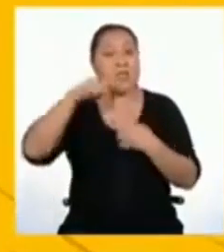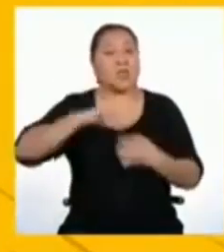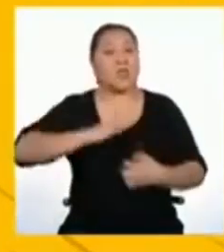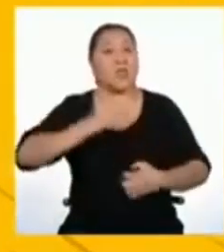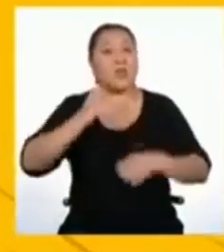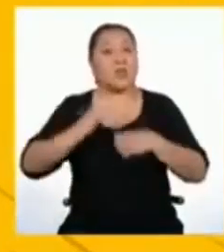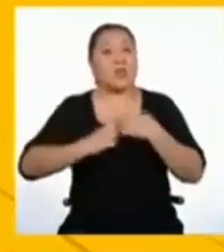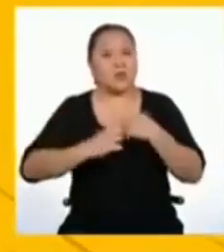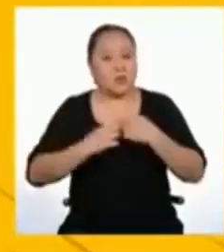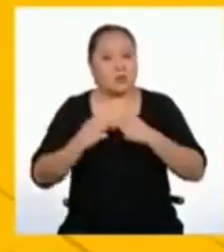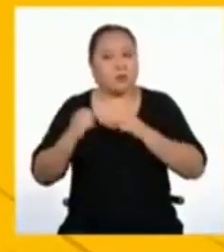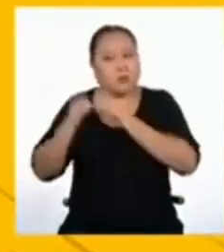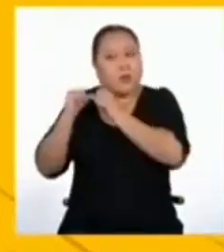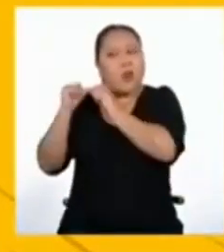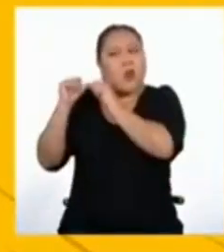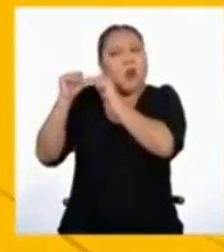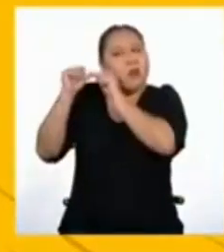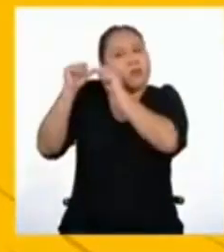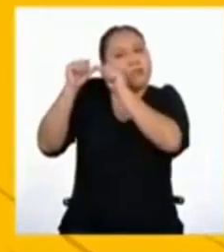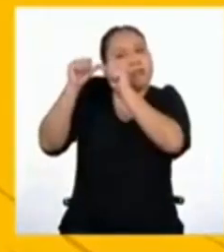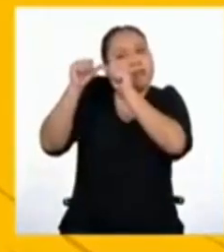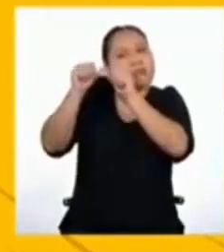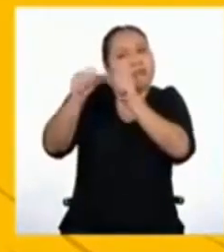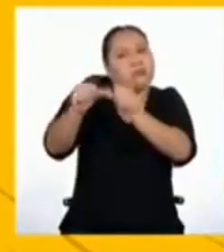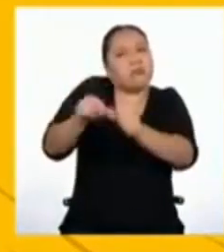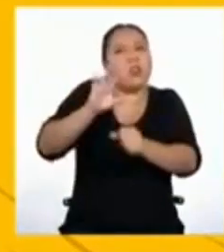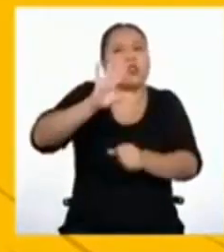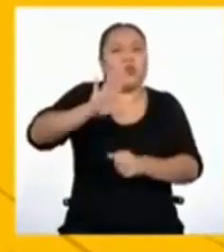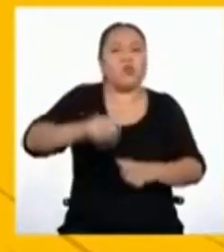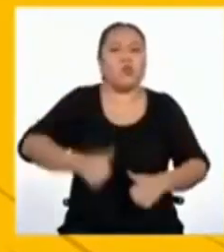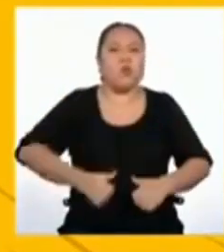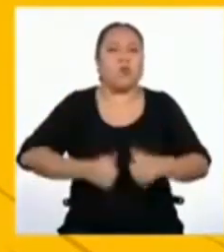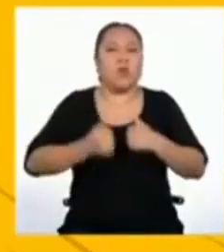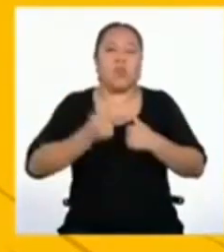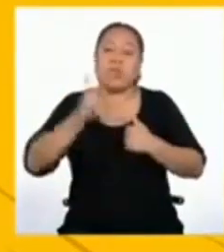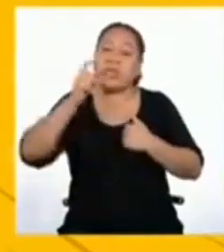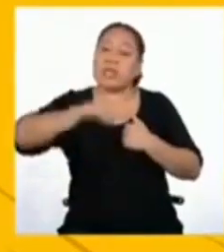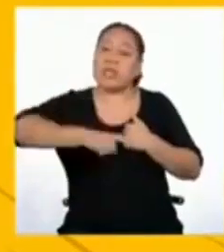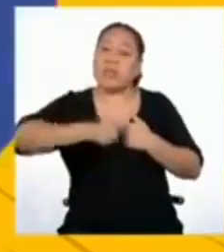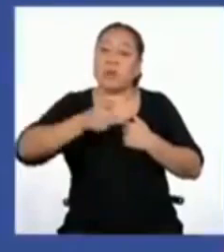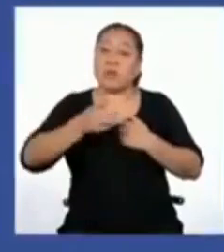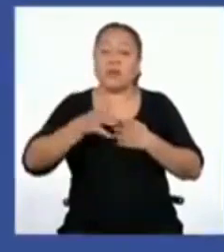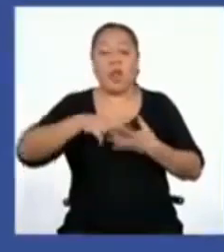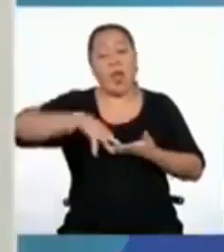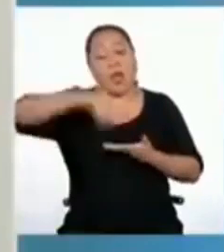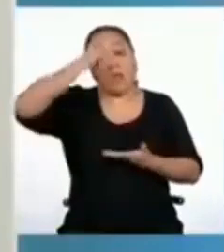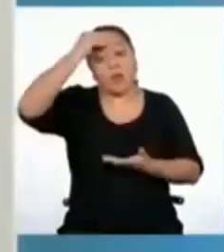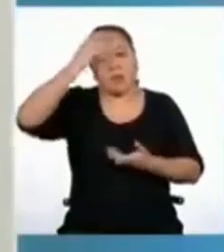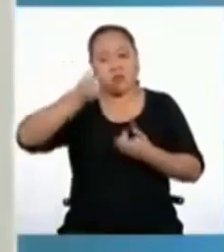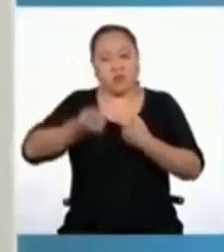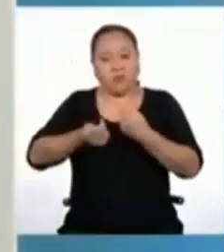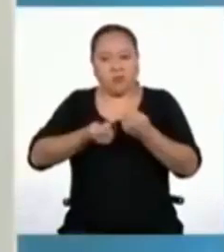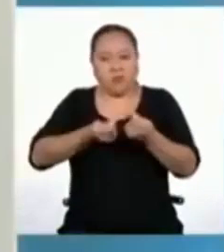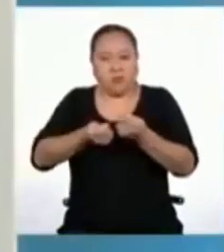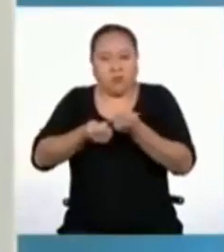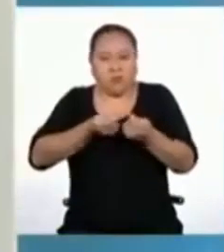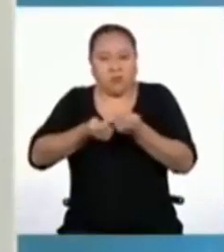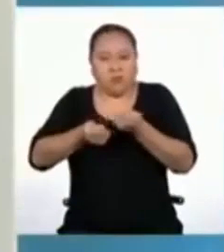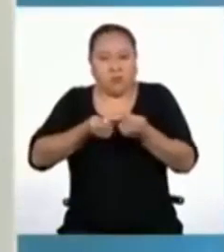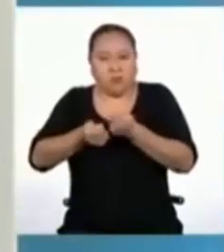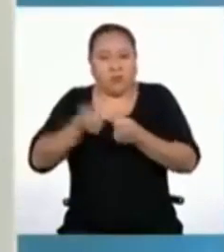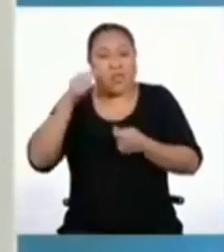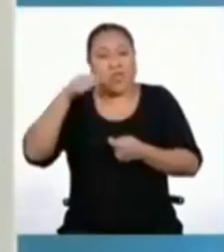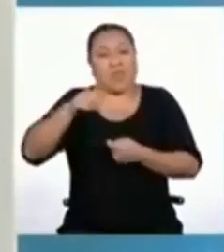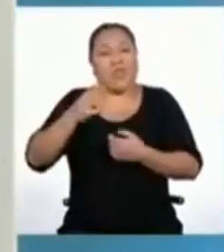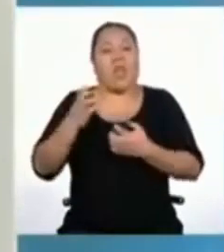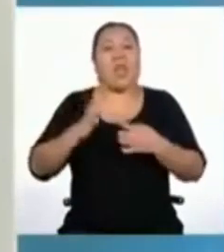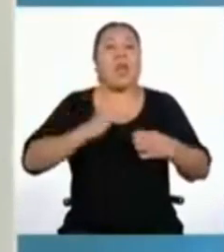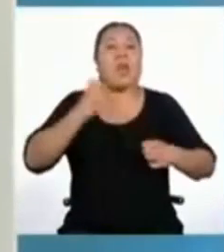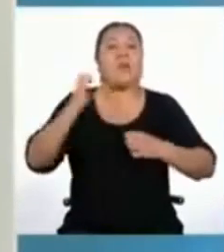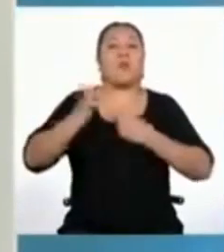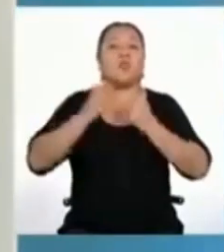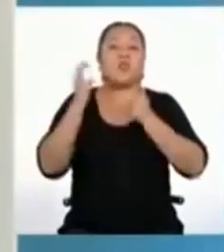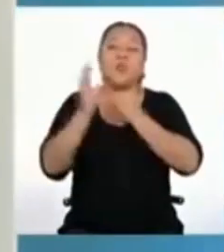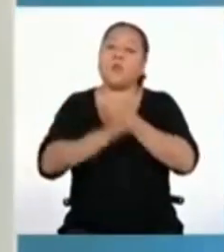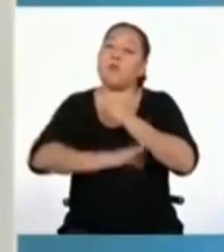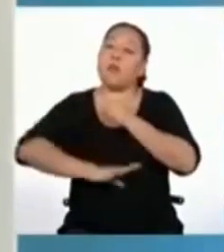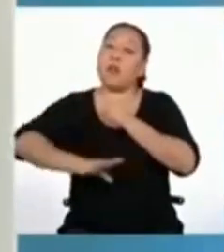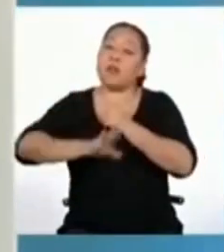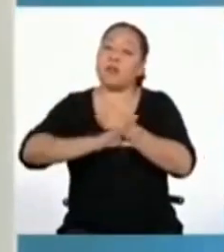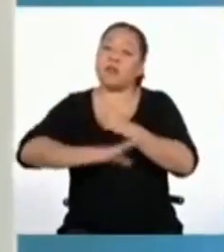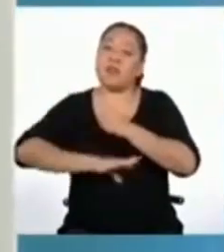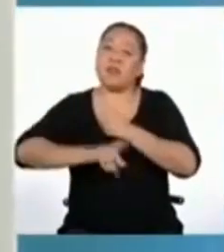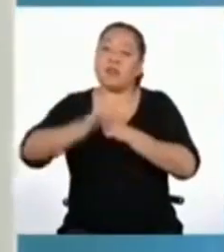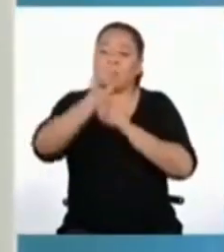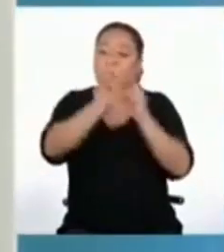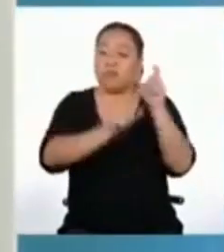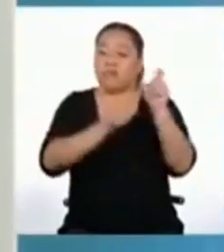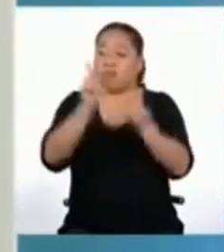a lo largo de nuestra vida y que debemos aprender a gestionar. Es una de las emociones básicas que tiene la humanidad,